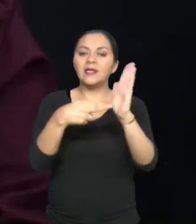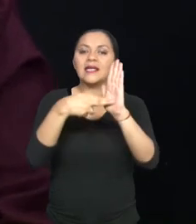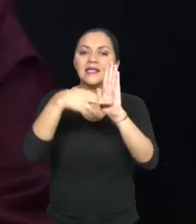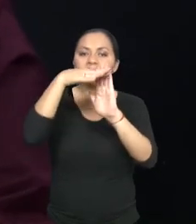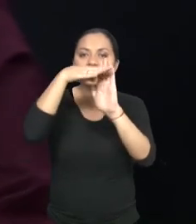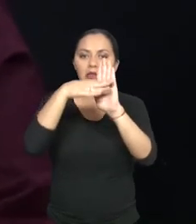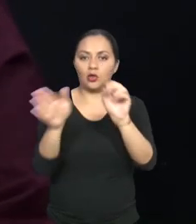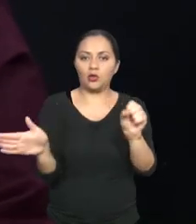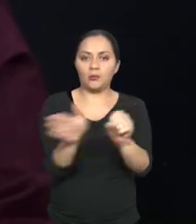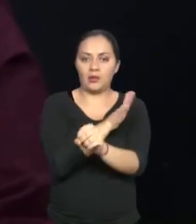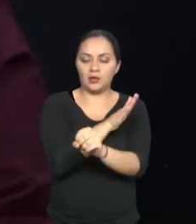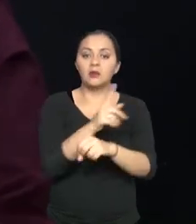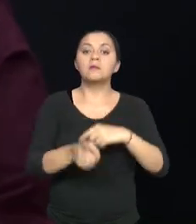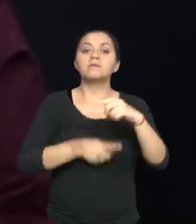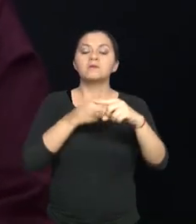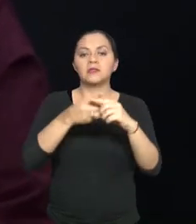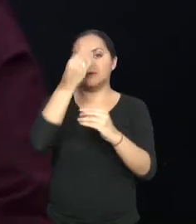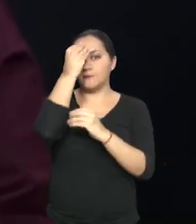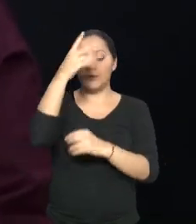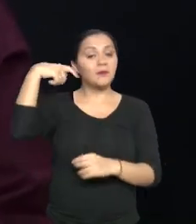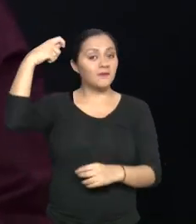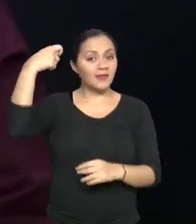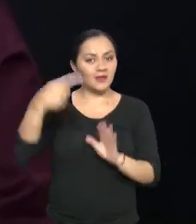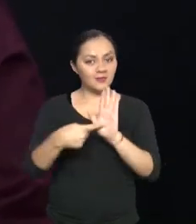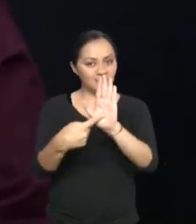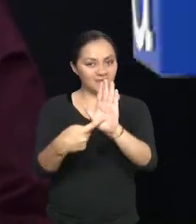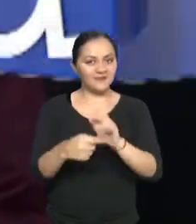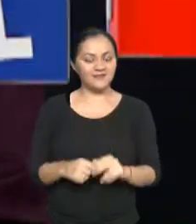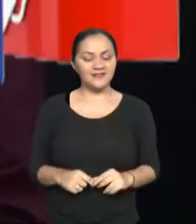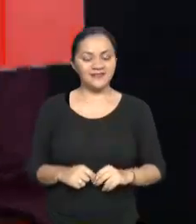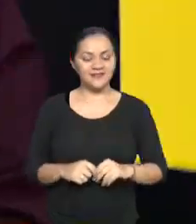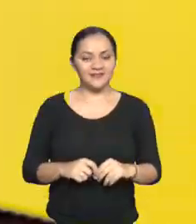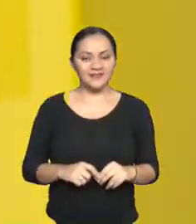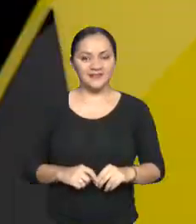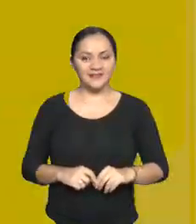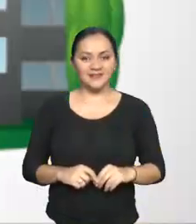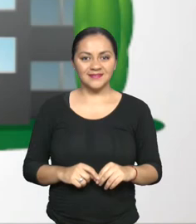y un poquito más de ampliar esta información les invitamos a ver el próximo reportaje.